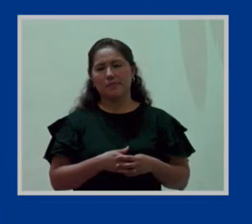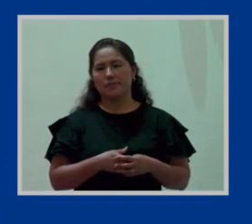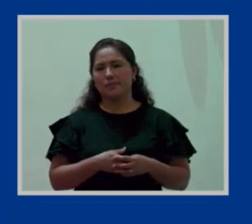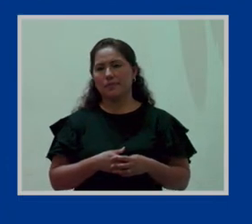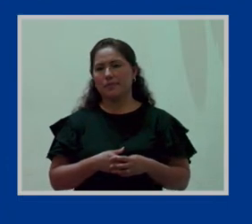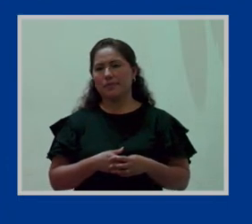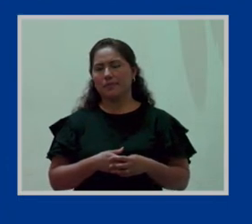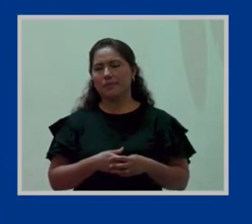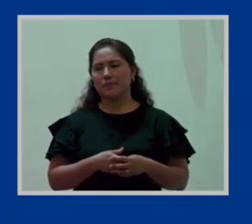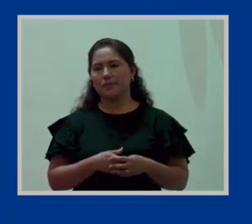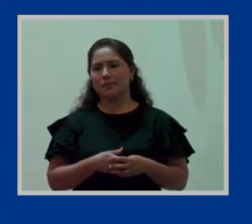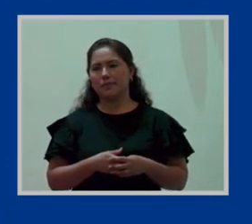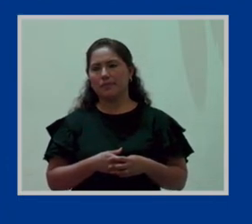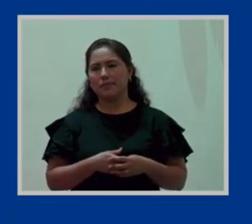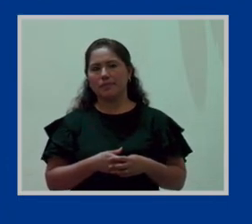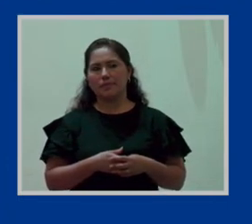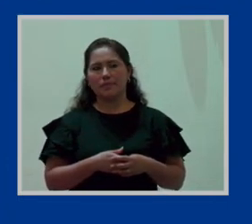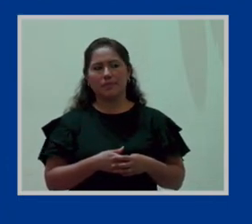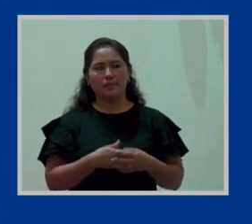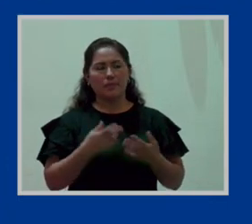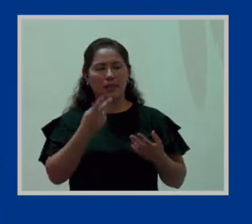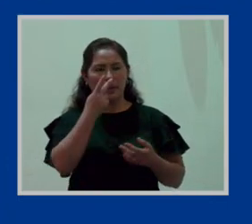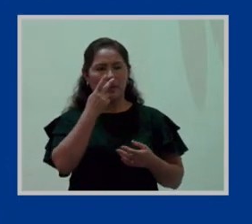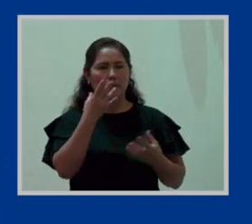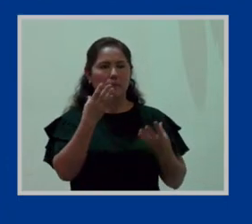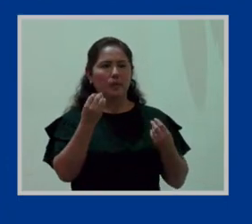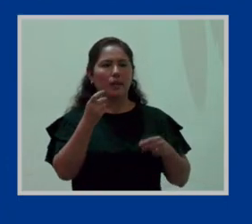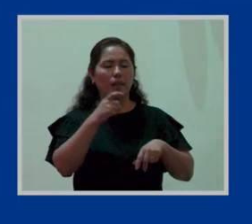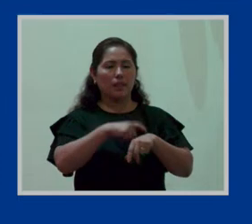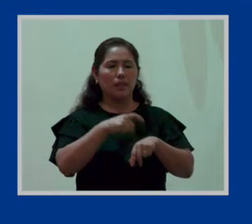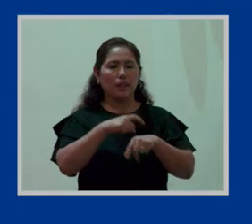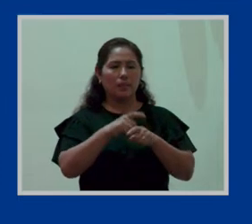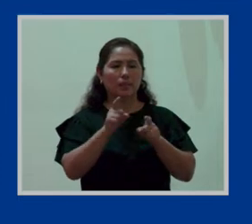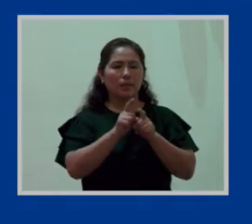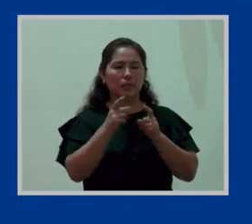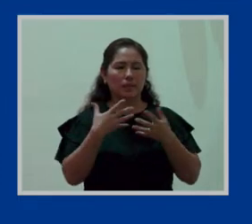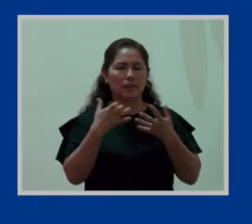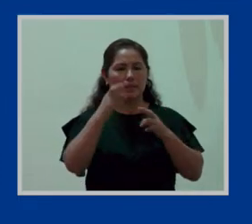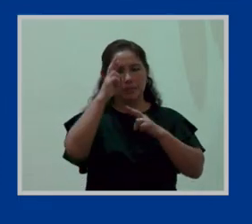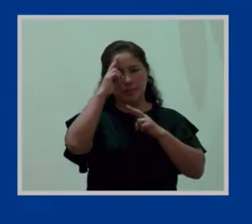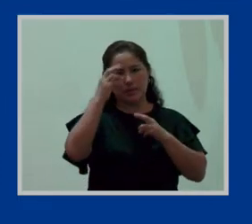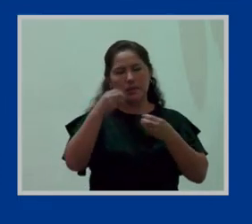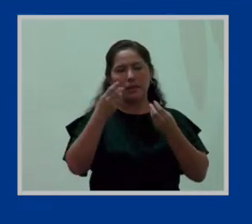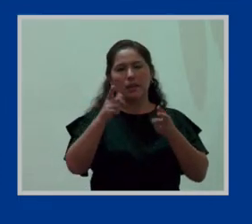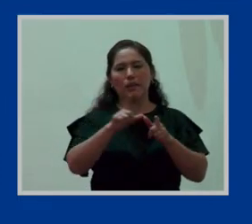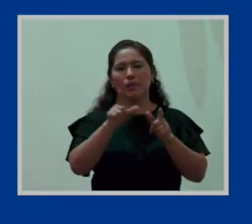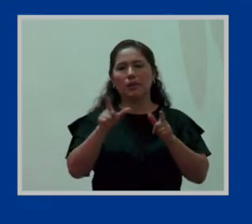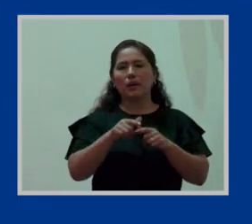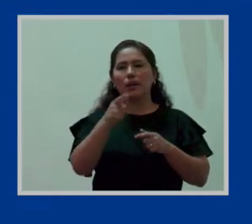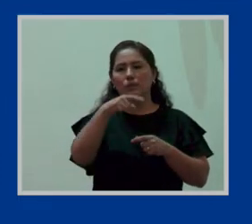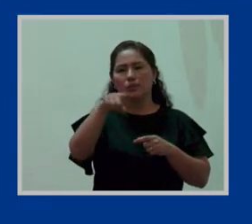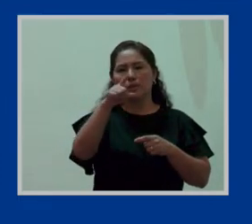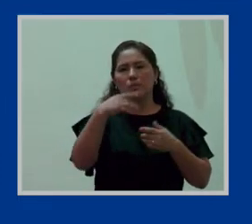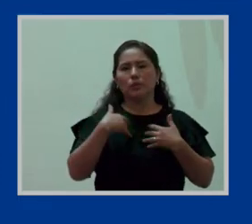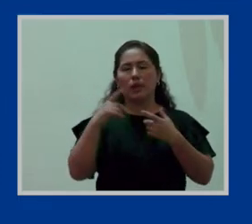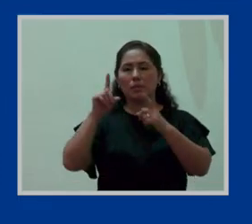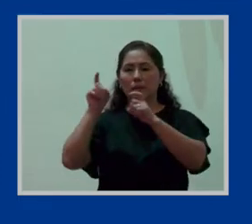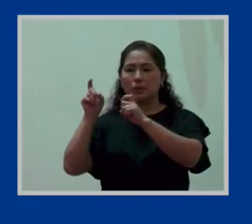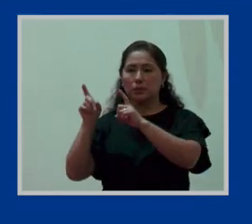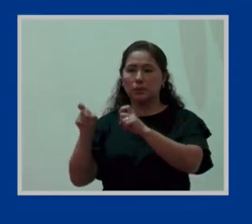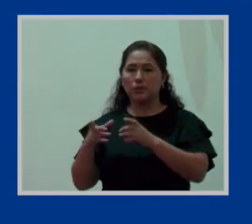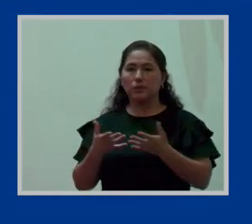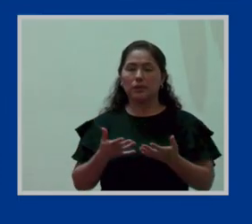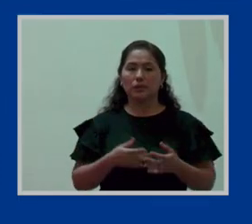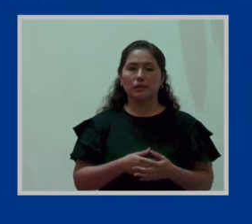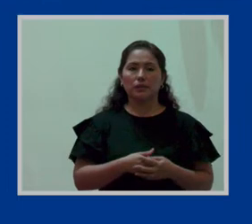hay bastante casuística y bueno en cuanto a lo que es el tiempo también quiero respetar para dar lugar digamos en las preguntas de repente ya en las